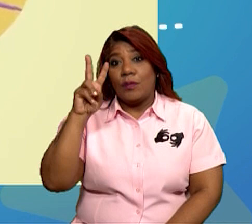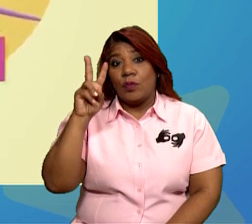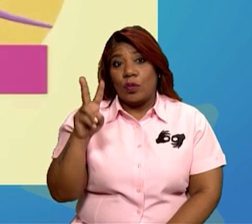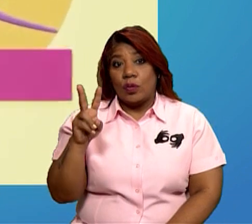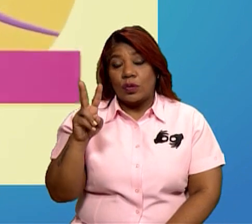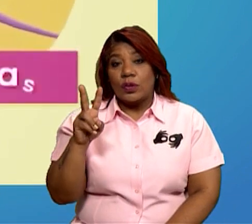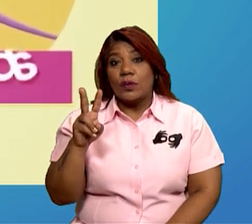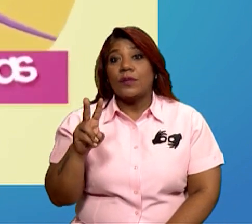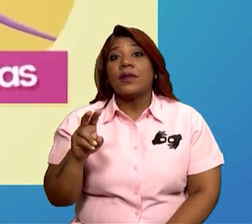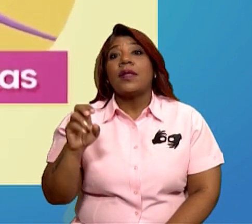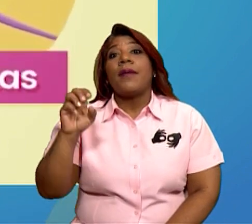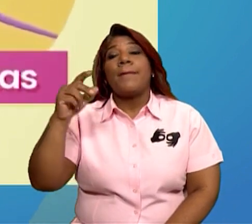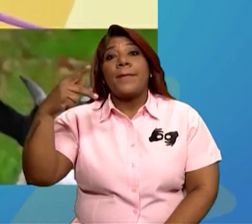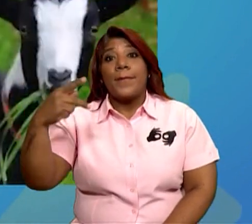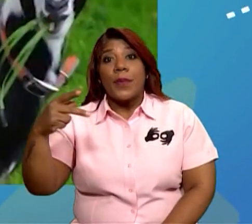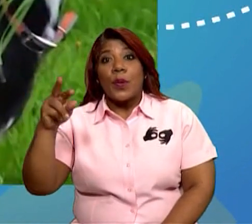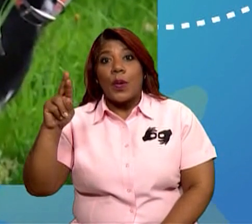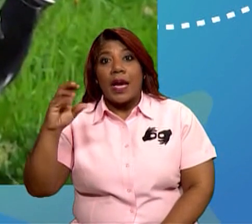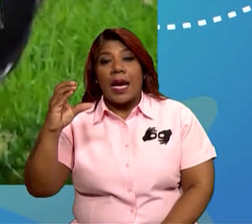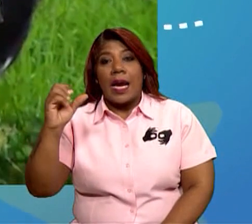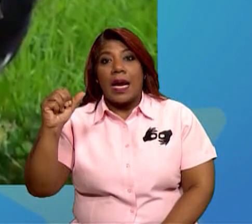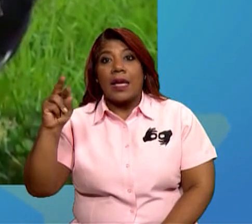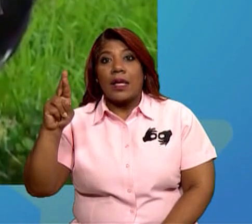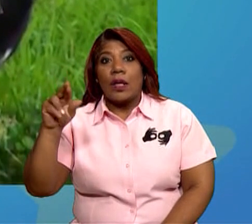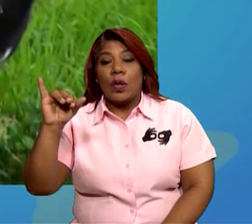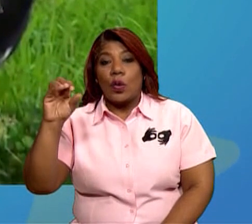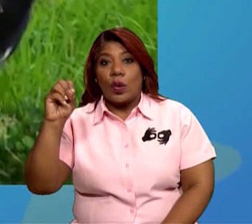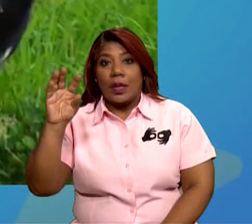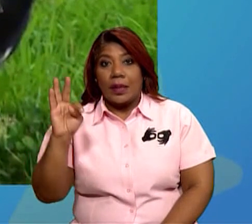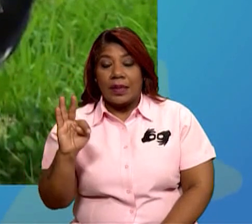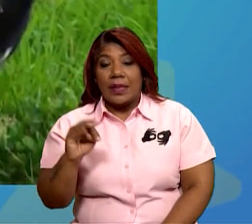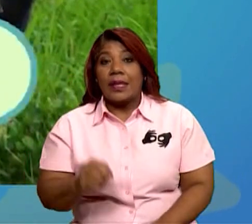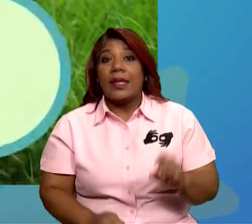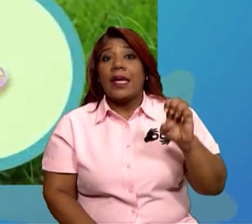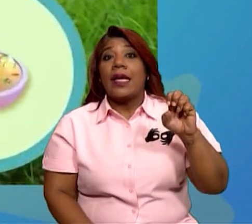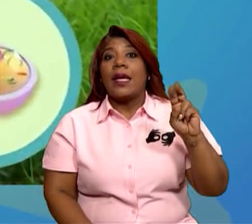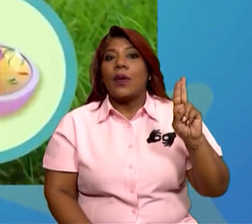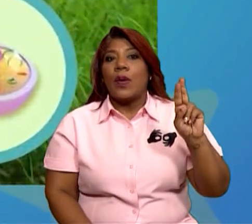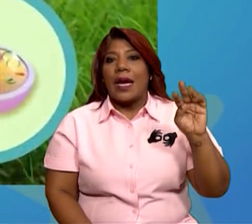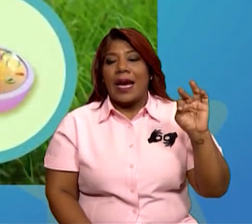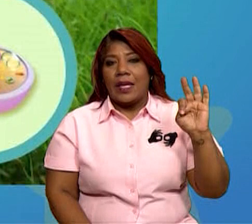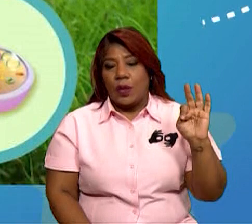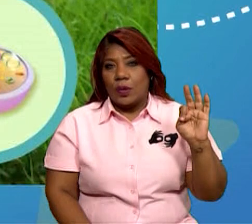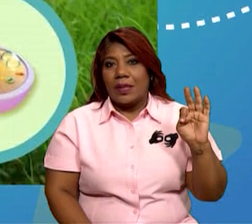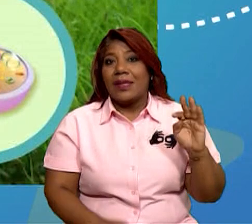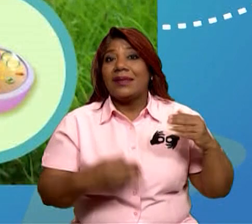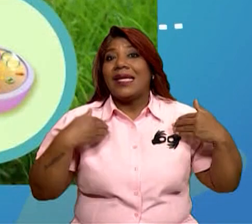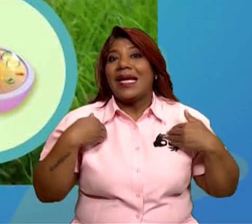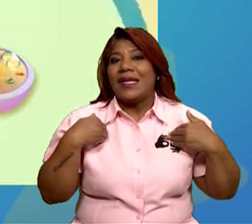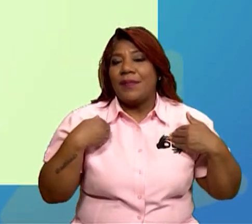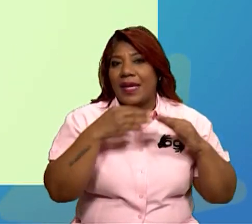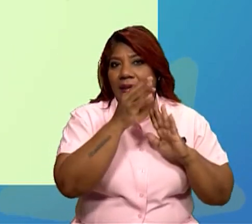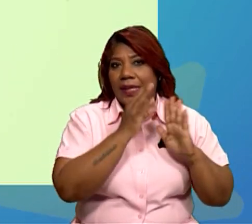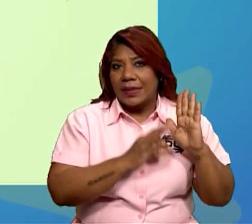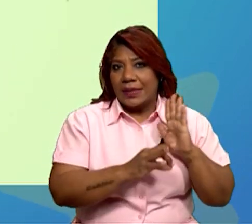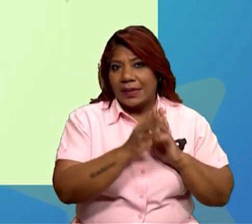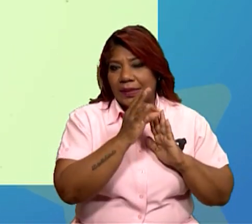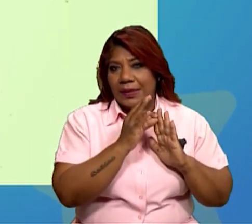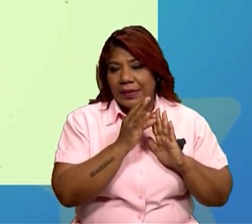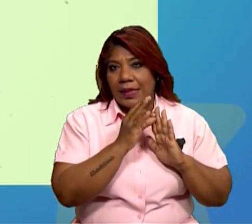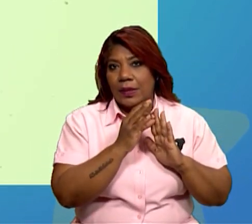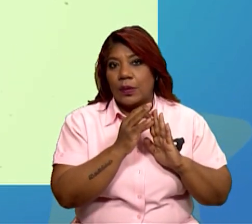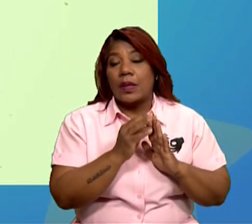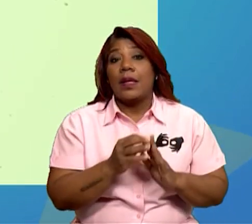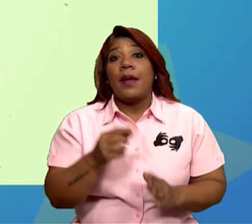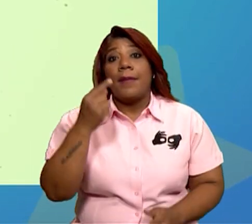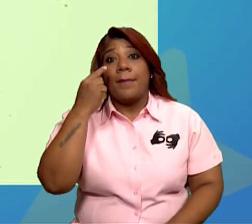eukaryotas y prokaryotas. Las células de las plantas y animales son las eukaryotas. Sus partes